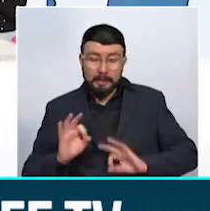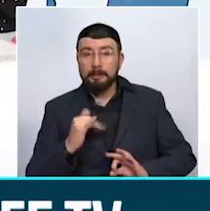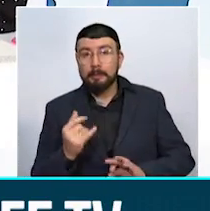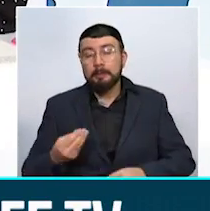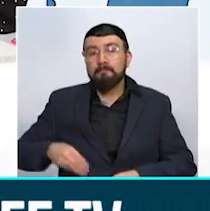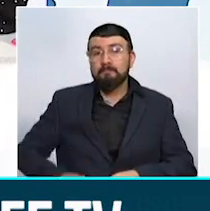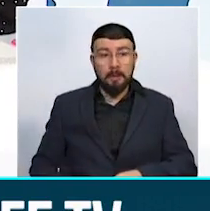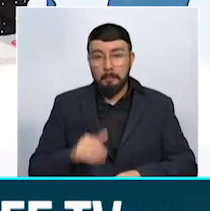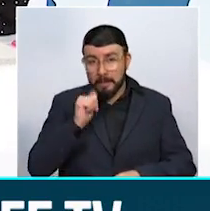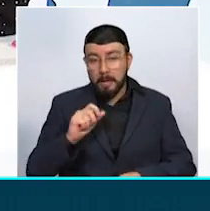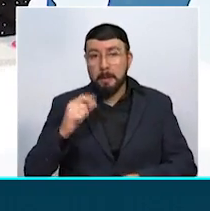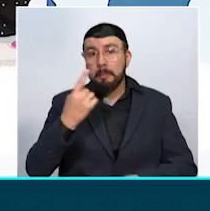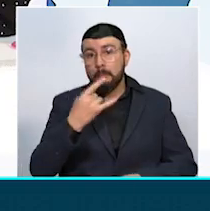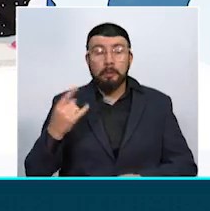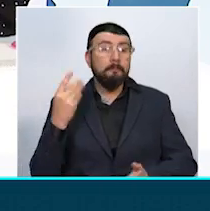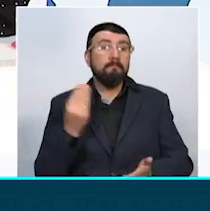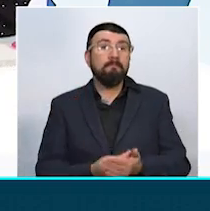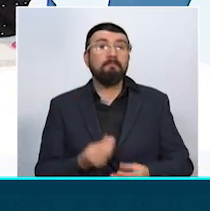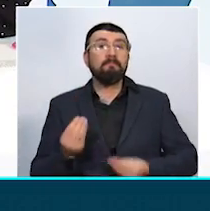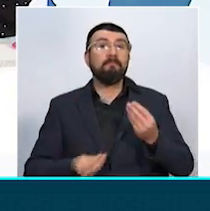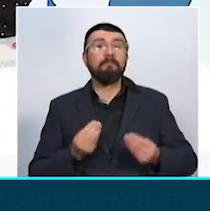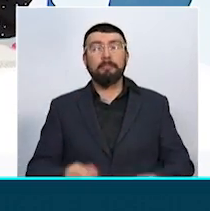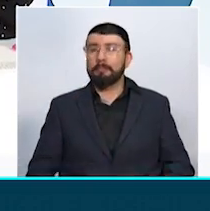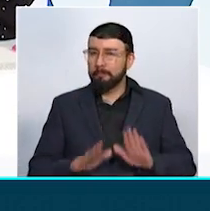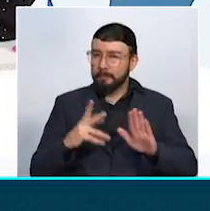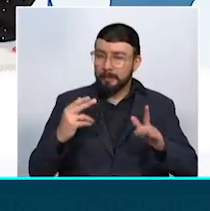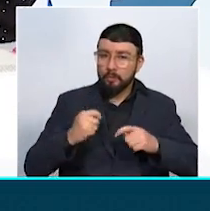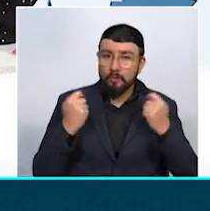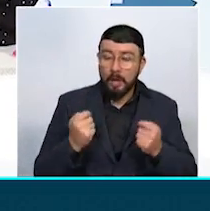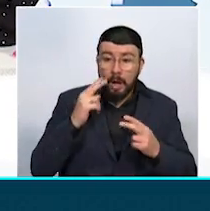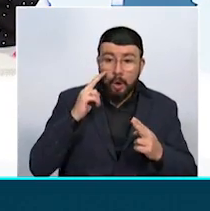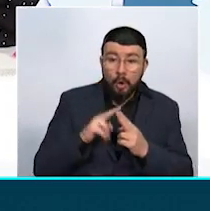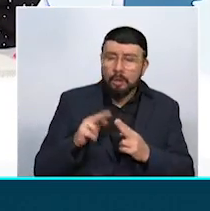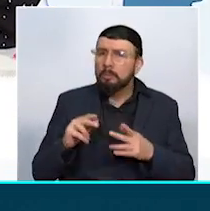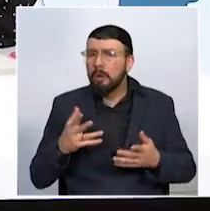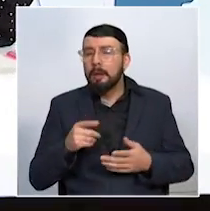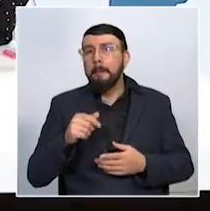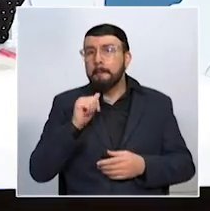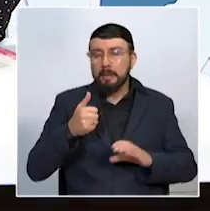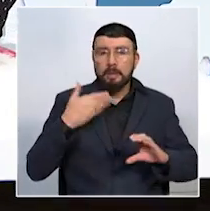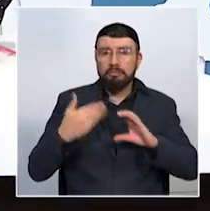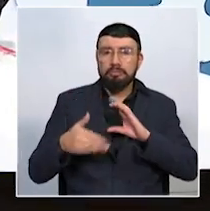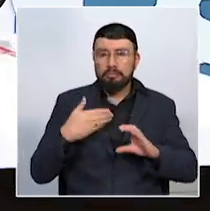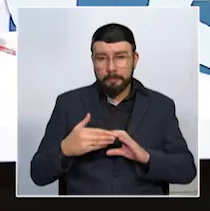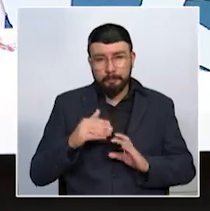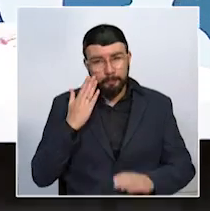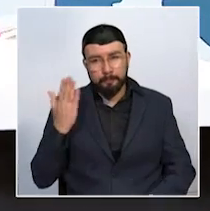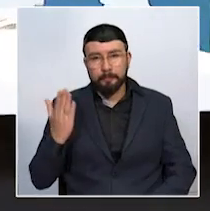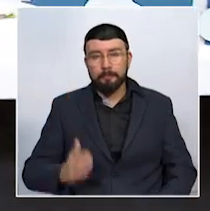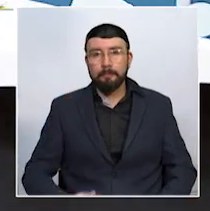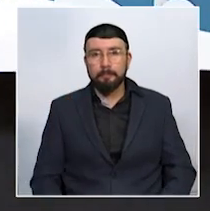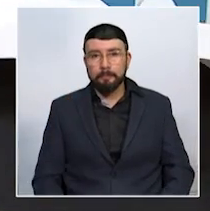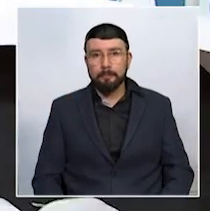mañana, primero de marzo. Vamos a una pausa para comerciales y vamos a conocer el estado del tiempo para mañana, primero de marzo de 2019.